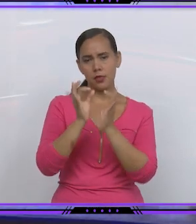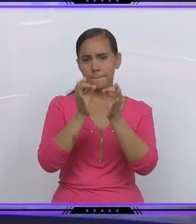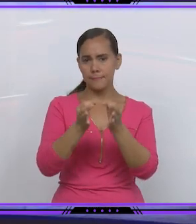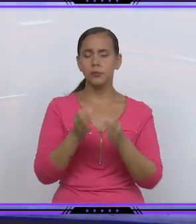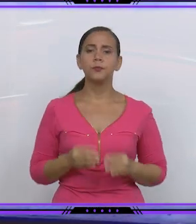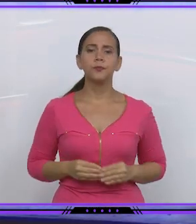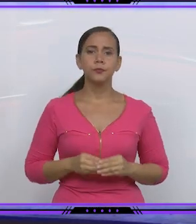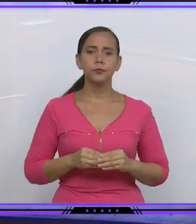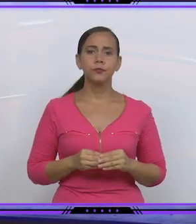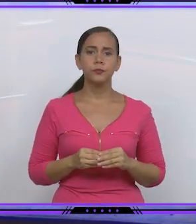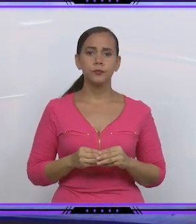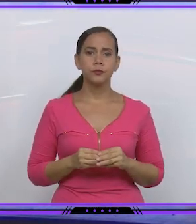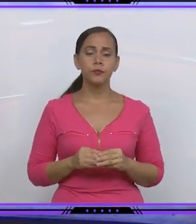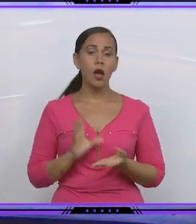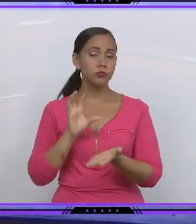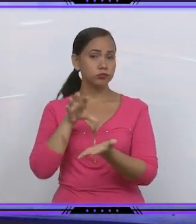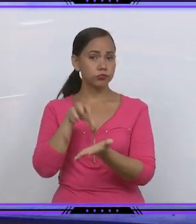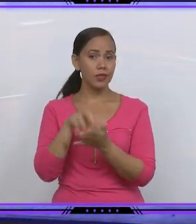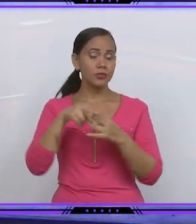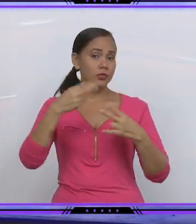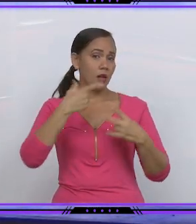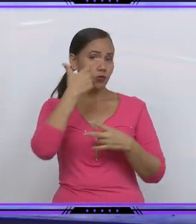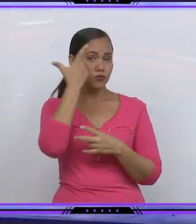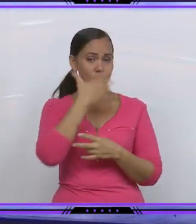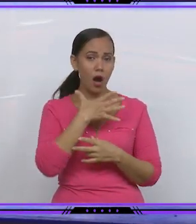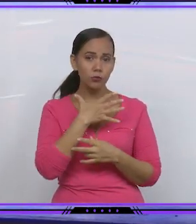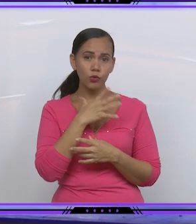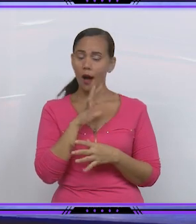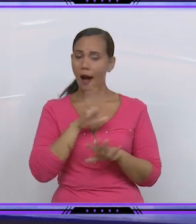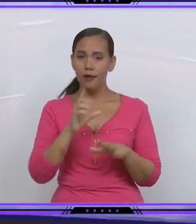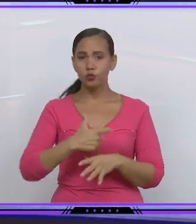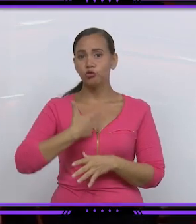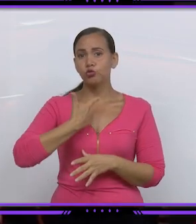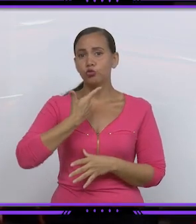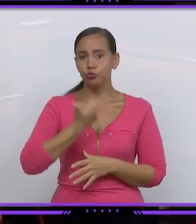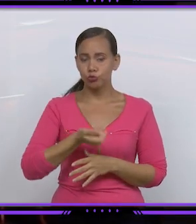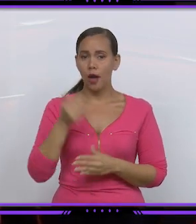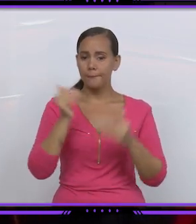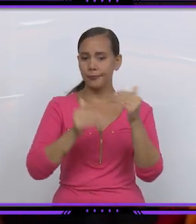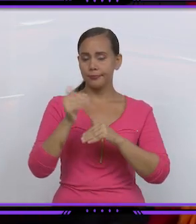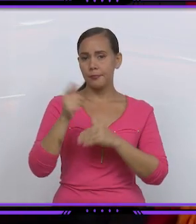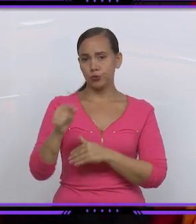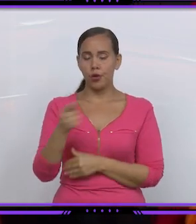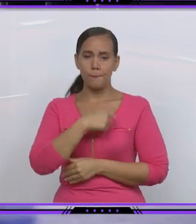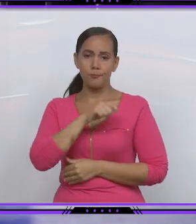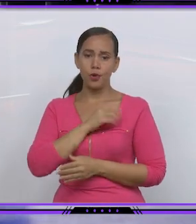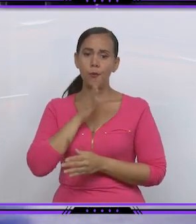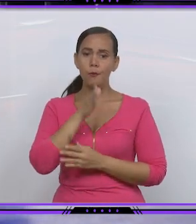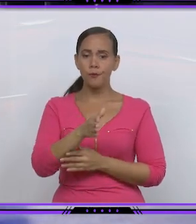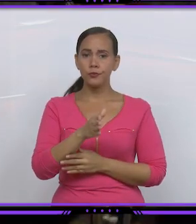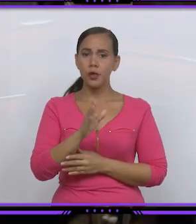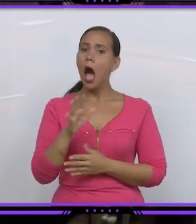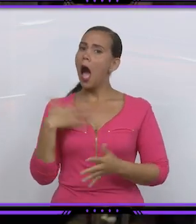En una ciudad aparentemente dormida el teatro Sautos despierta la sed de cultura en la gente que la habita con actividades para